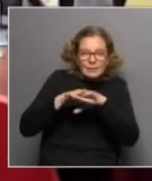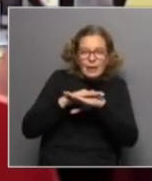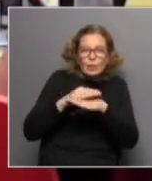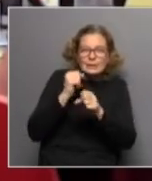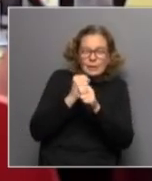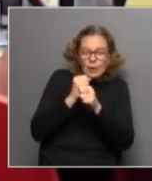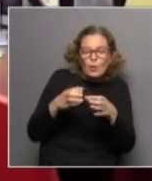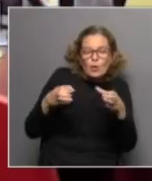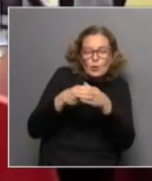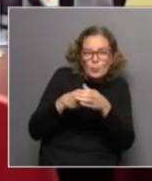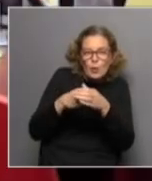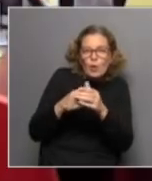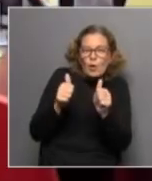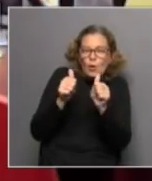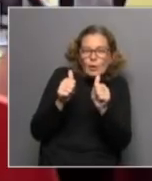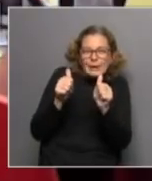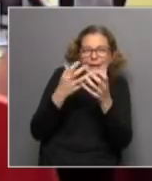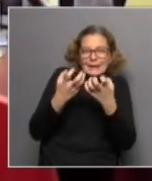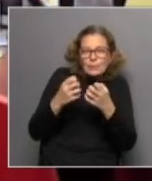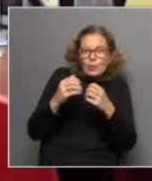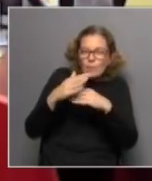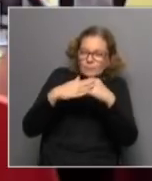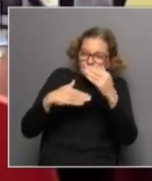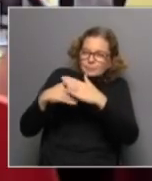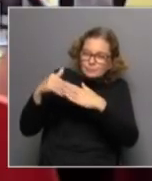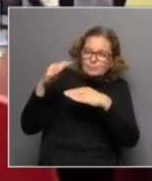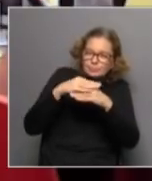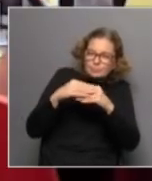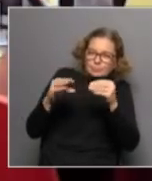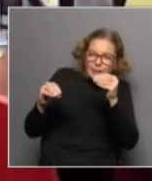en equipo de construir insumos que también puedan